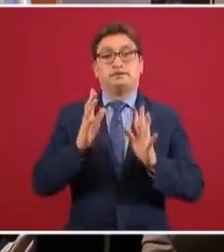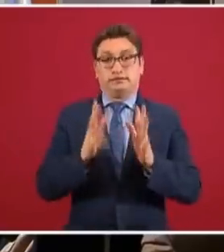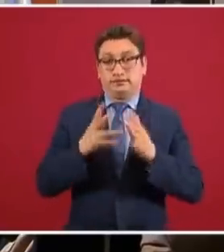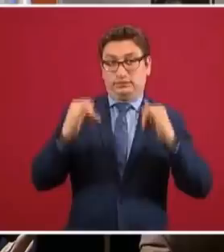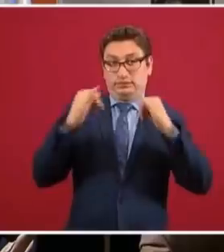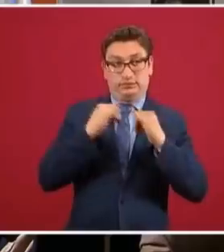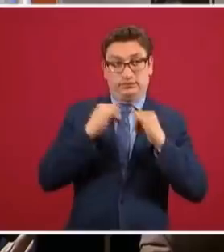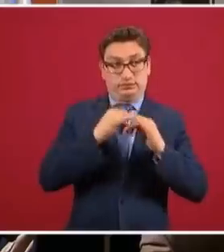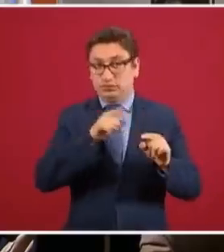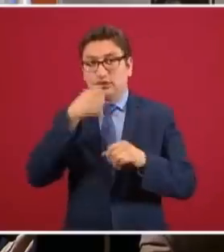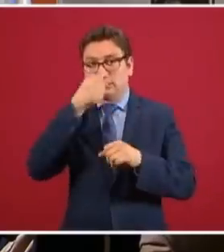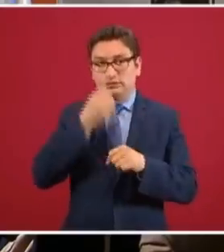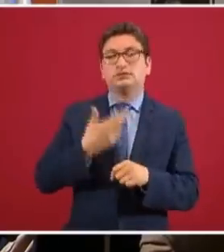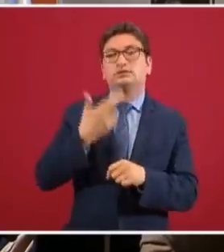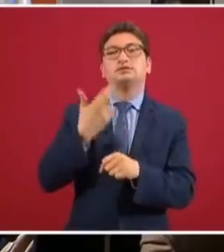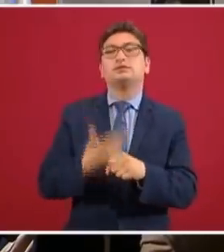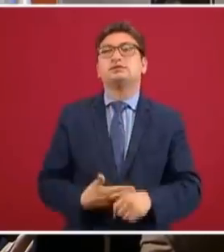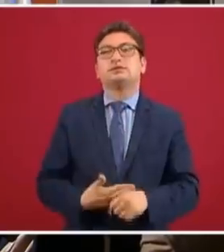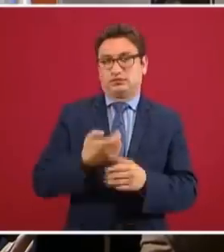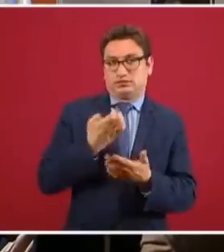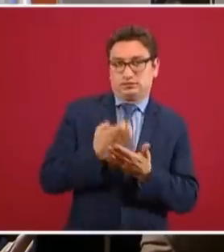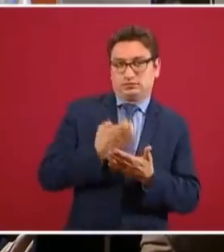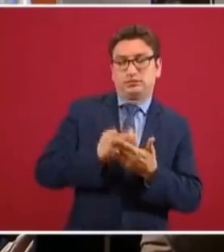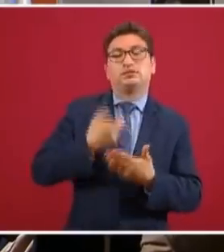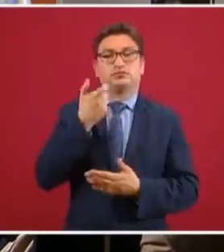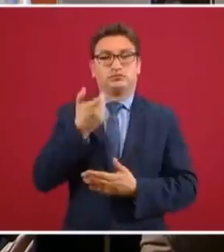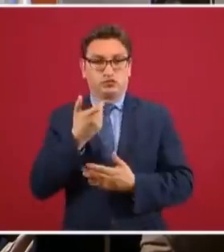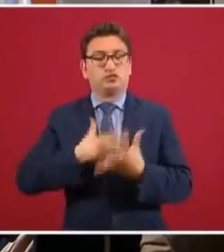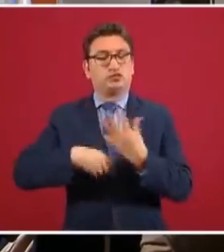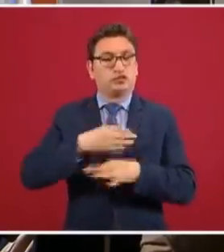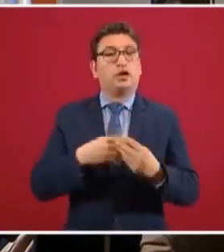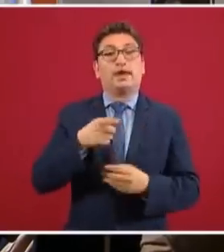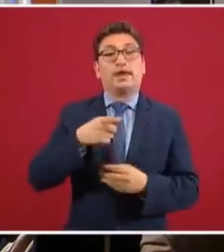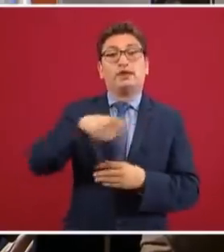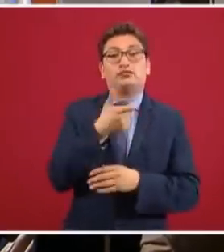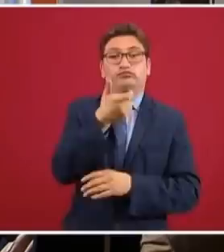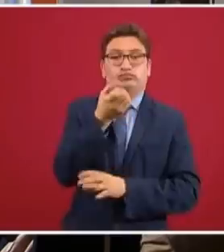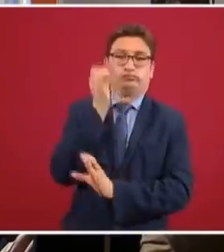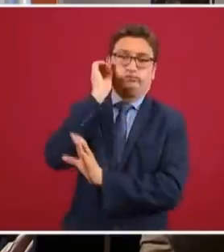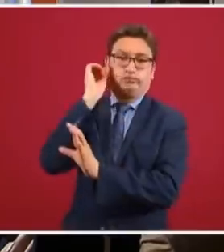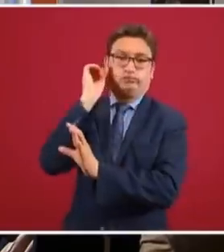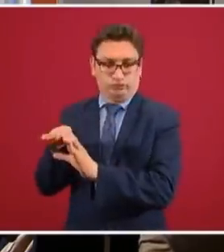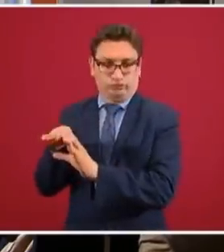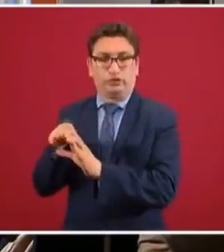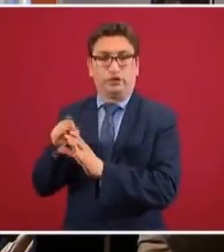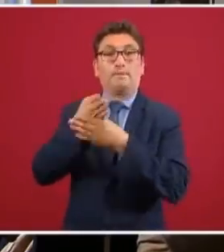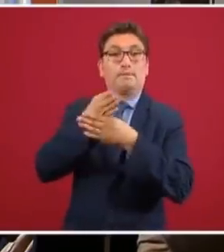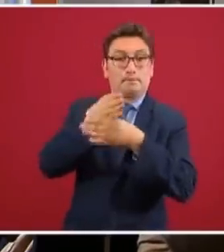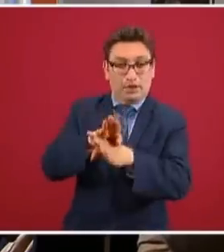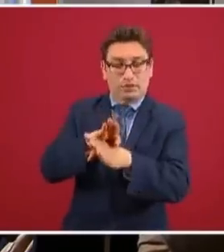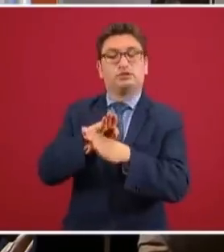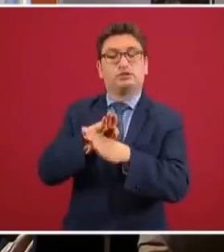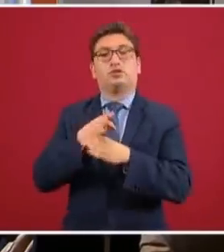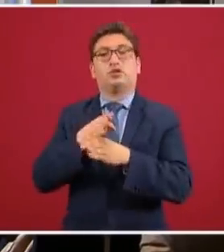instituciones? La Secretaría de Economía lo que hará es transferir a los bancos comerciales, a donde